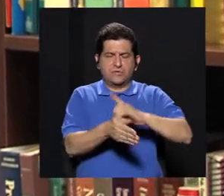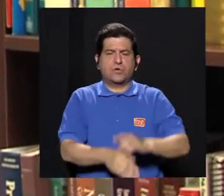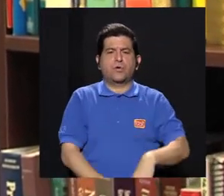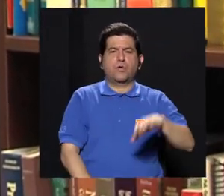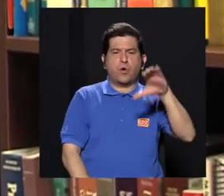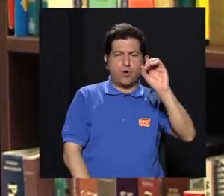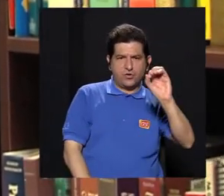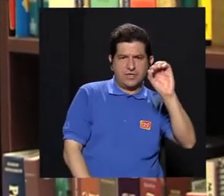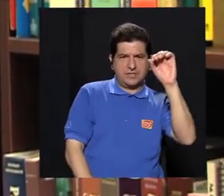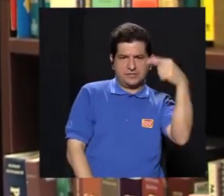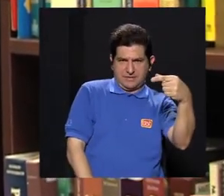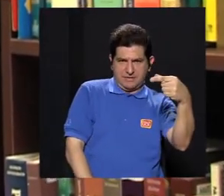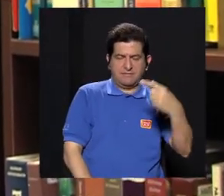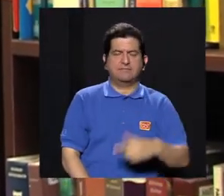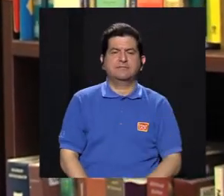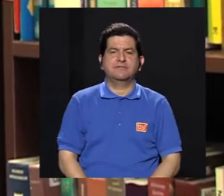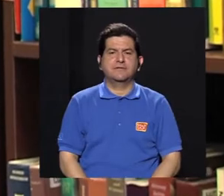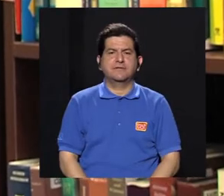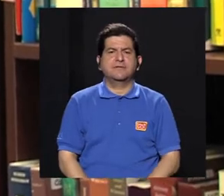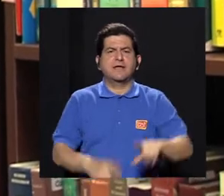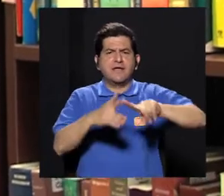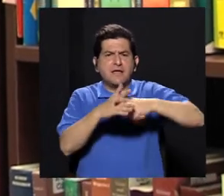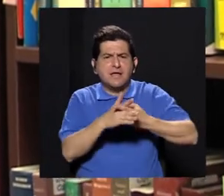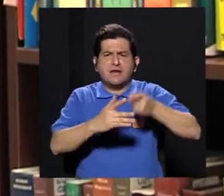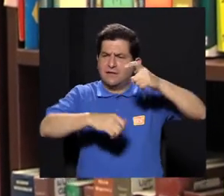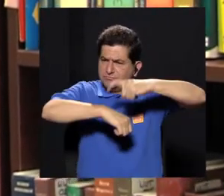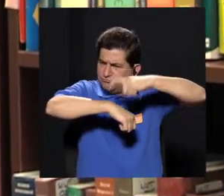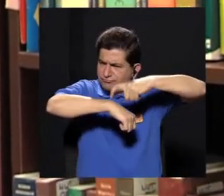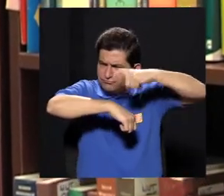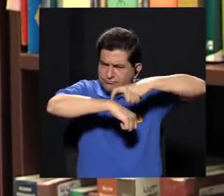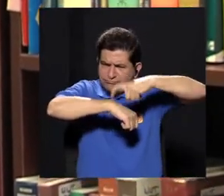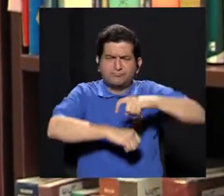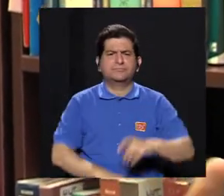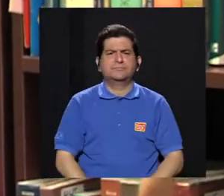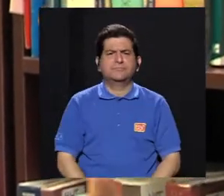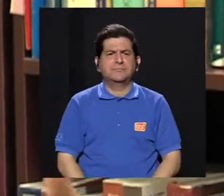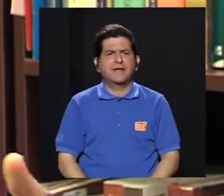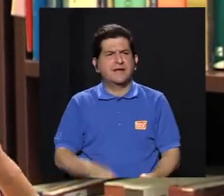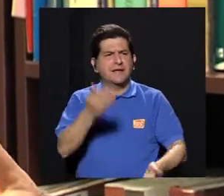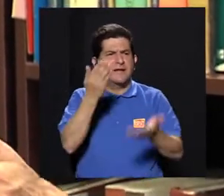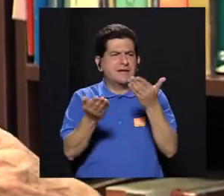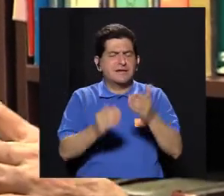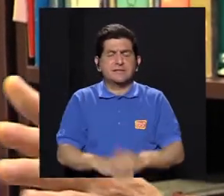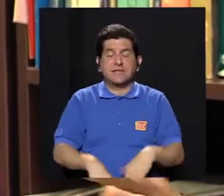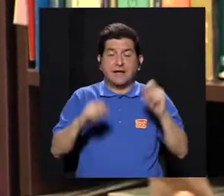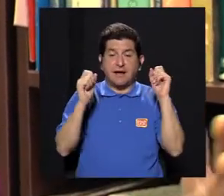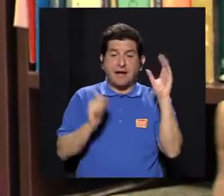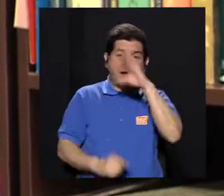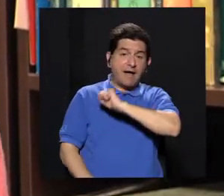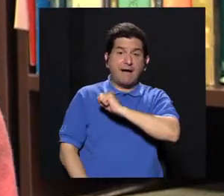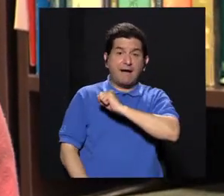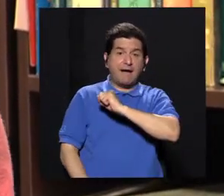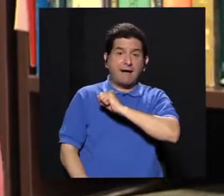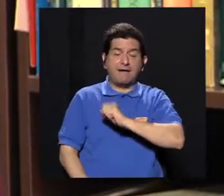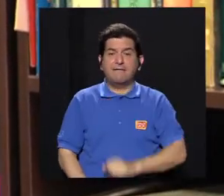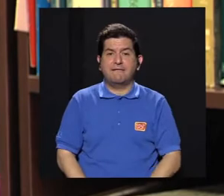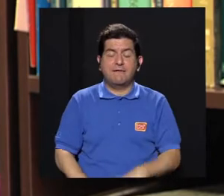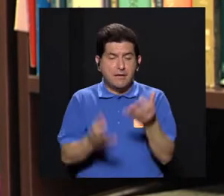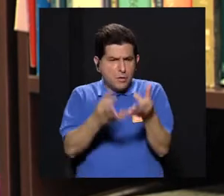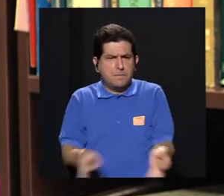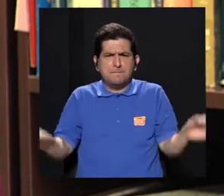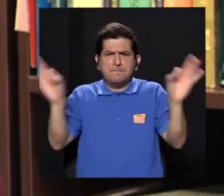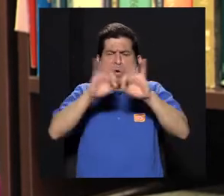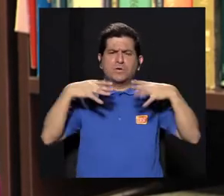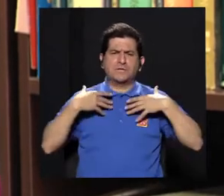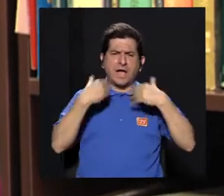el doctor Ortiz Gáez, ¿verdad? Y se inicia un periodo en donde como que se abren los ojos y se dice, bueno,